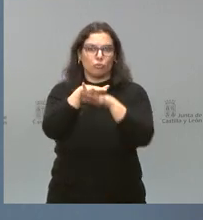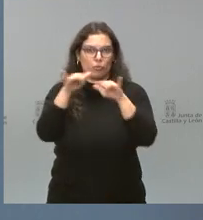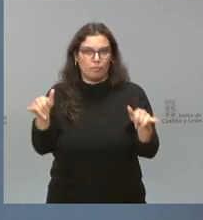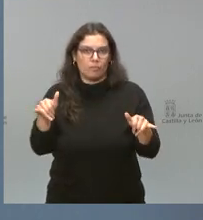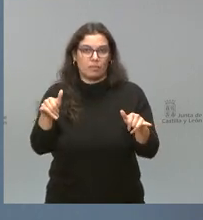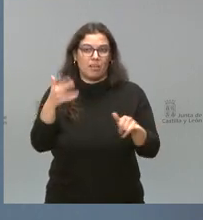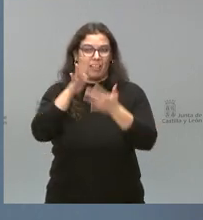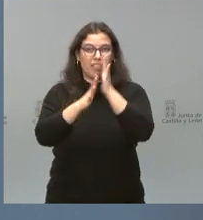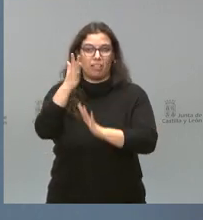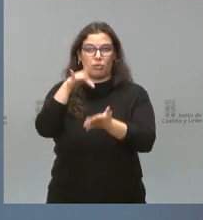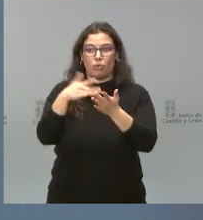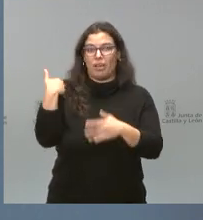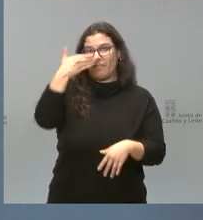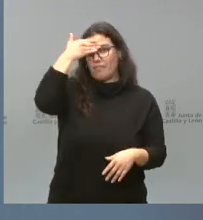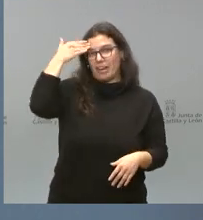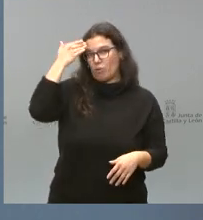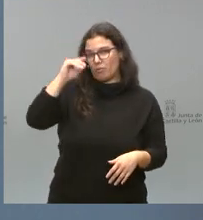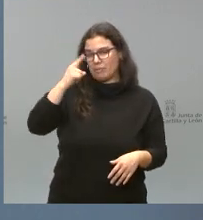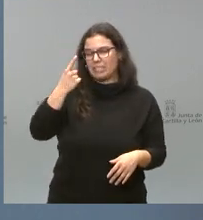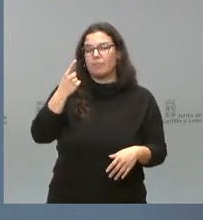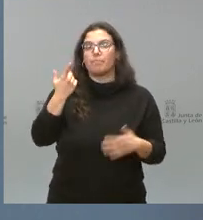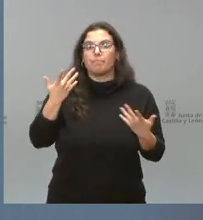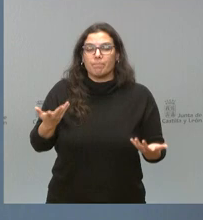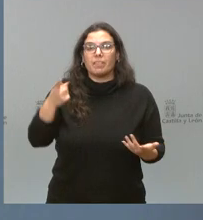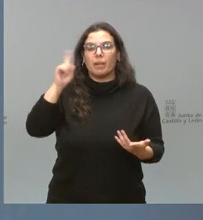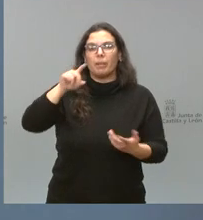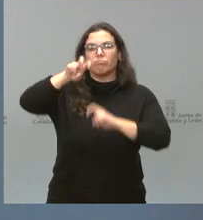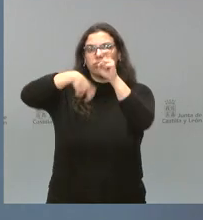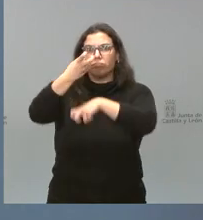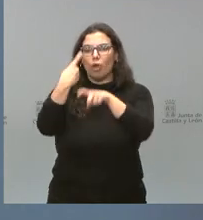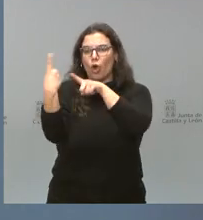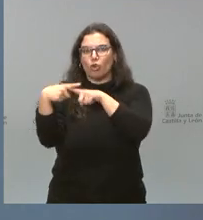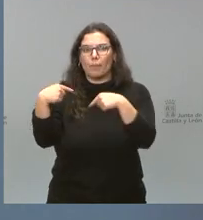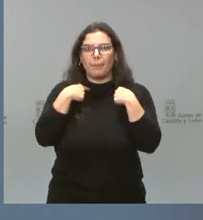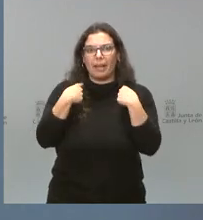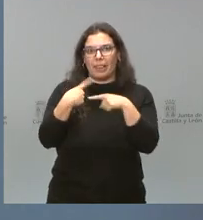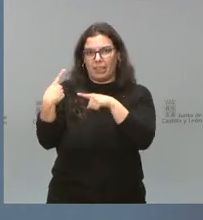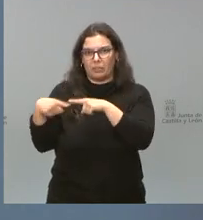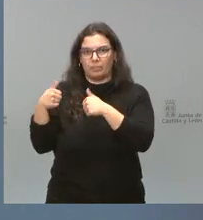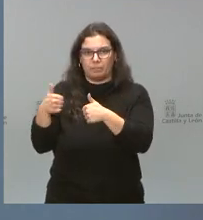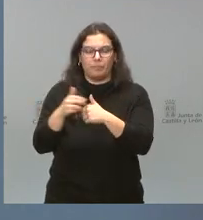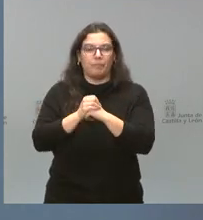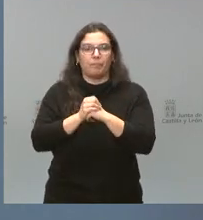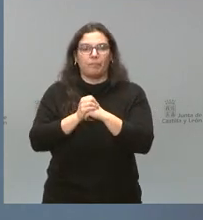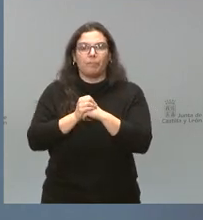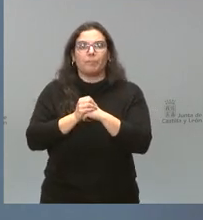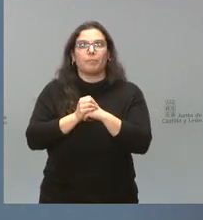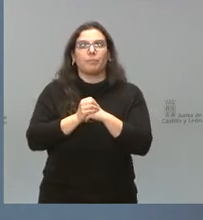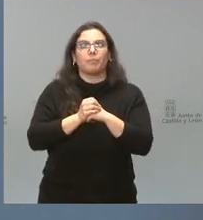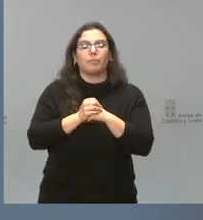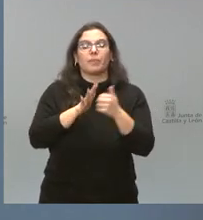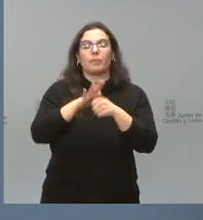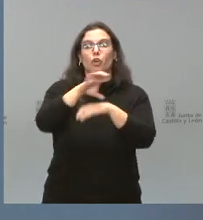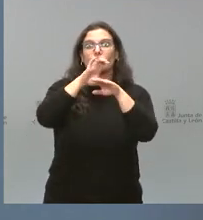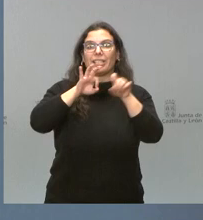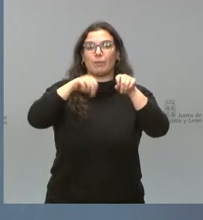sufrido durante este verano esencialmente y así como la reparación de los enseres. En el ámbito de la Consejería de Movilidad caben destacar dos